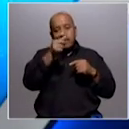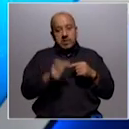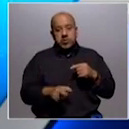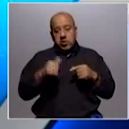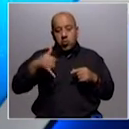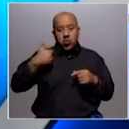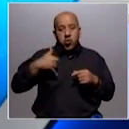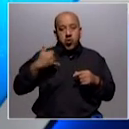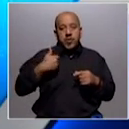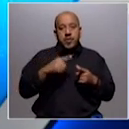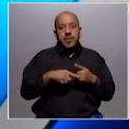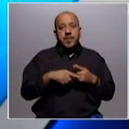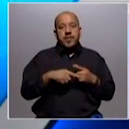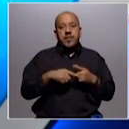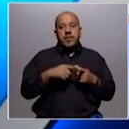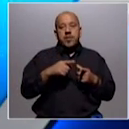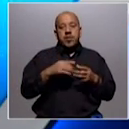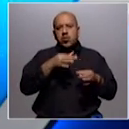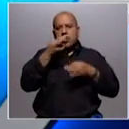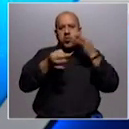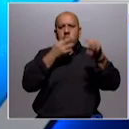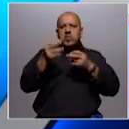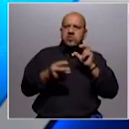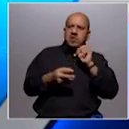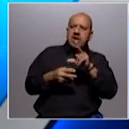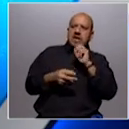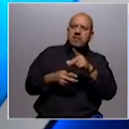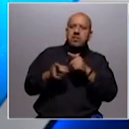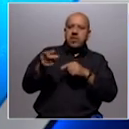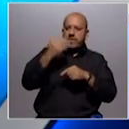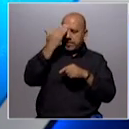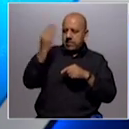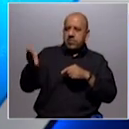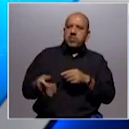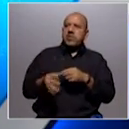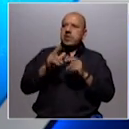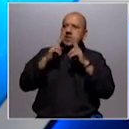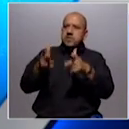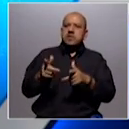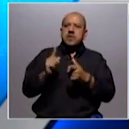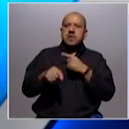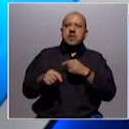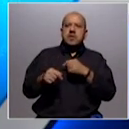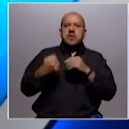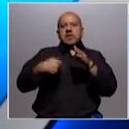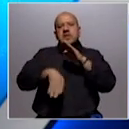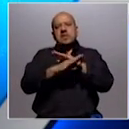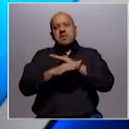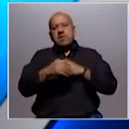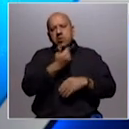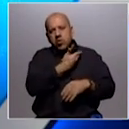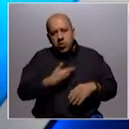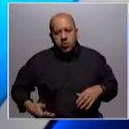un joven, que bueno, con un discurso crítico al Frente Amplio... ...hablaba de que se trataba de la salida de un gobierno